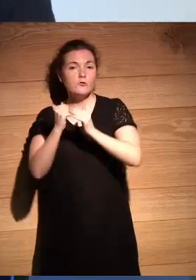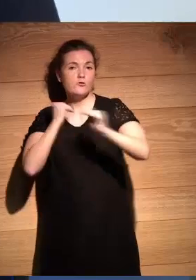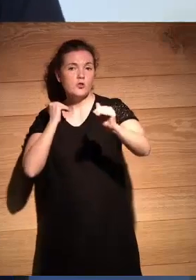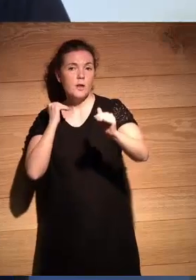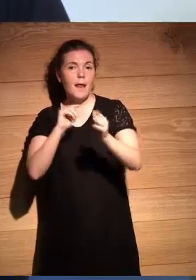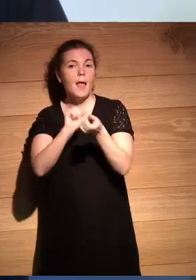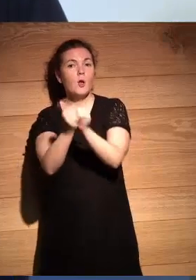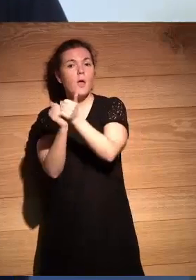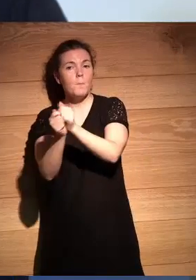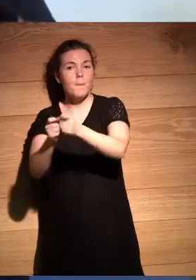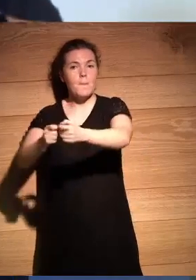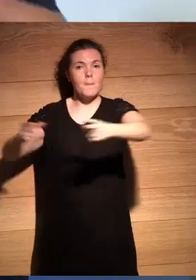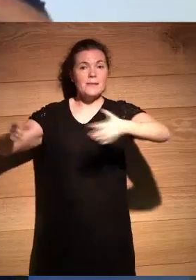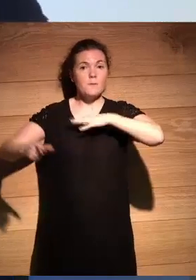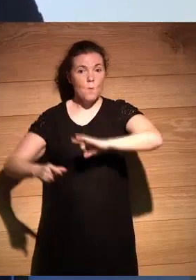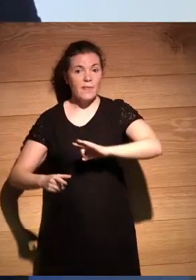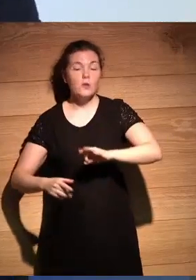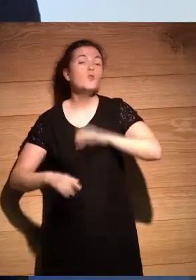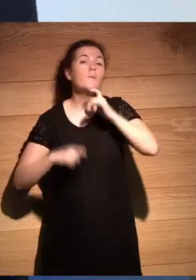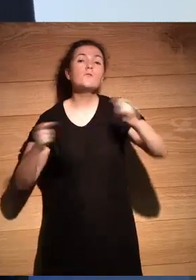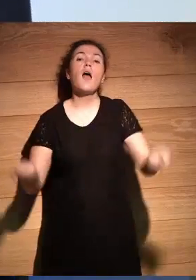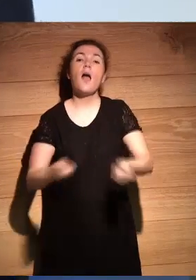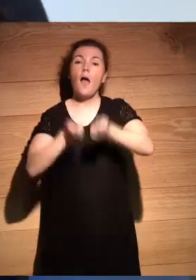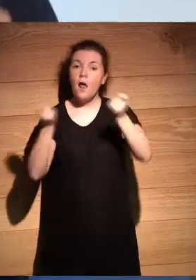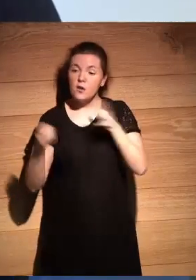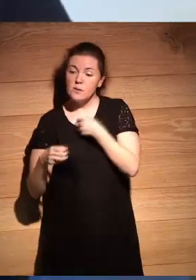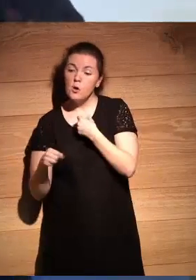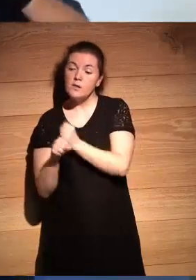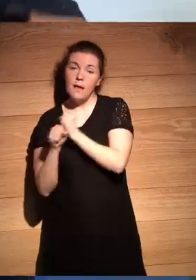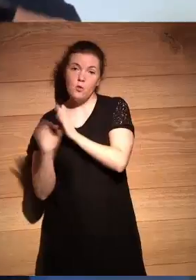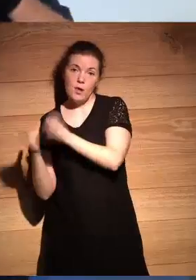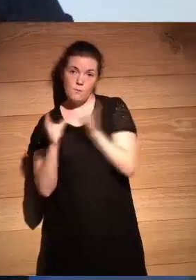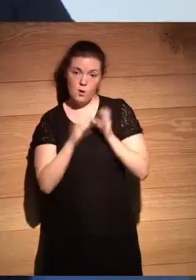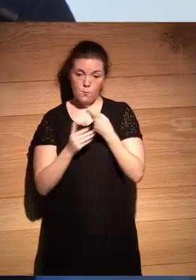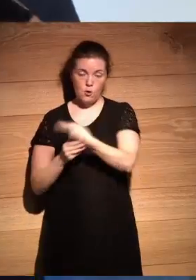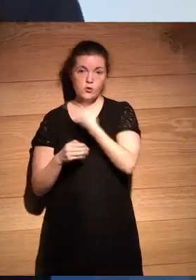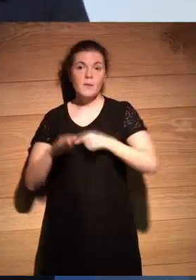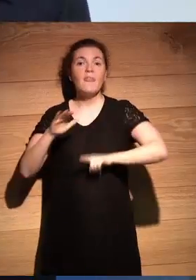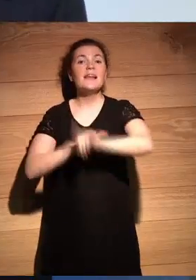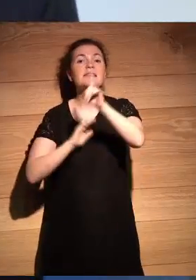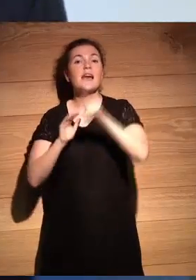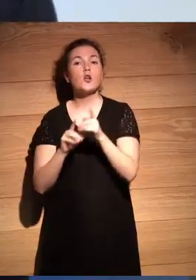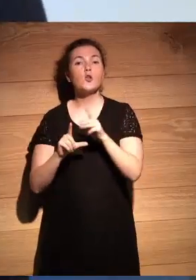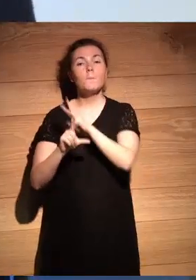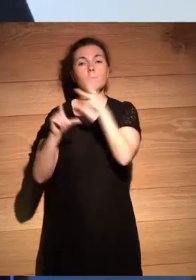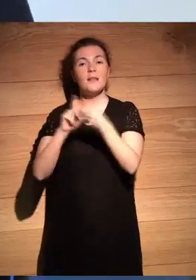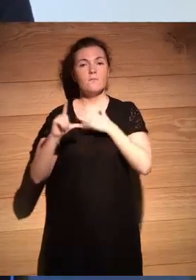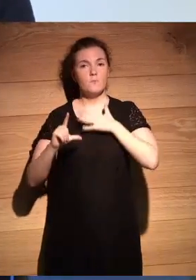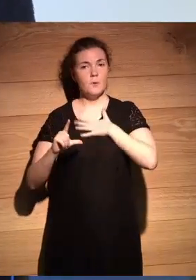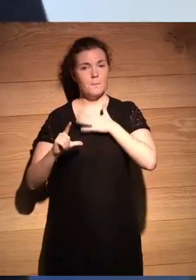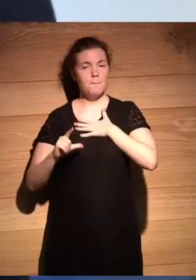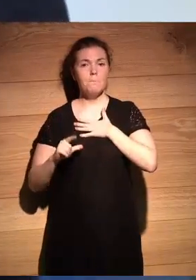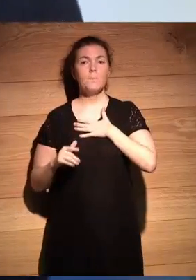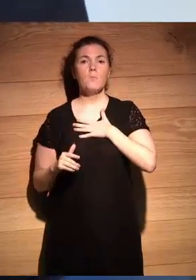por ejemplo os anunciamos que estamos trabajando Interactivos y Altair Magazine en el desarrollo de una plataforma propia que nos